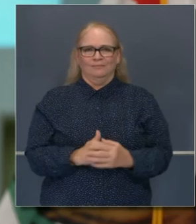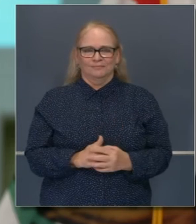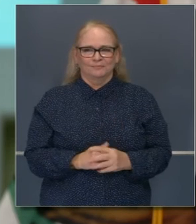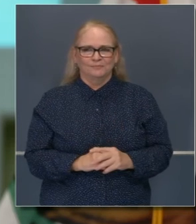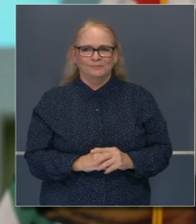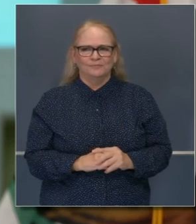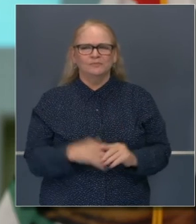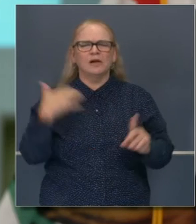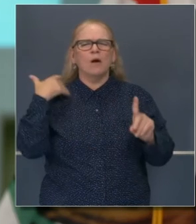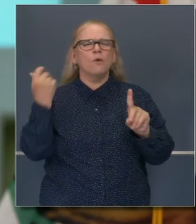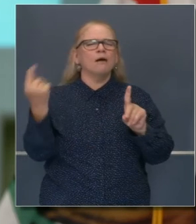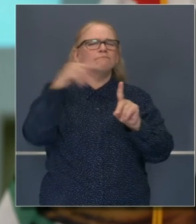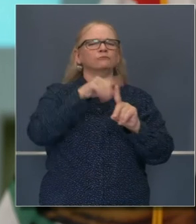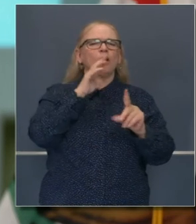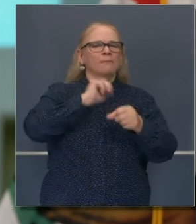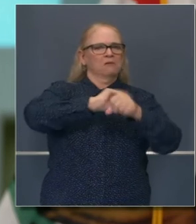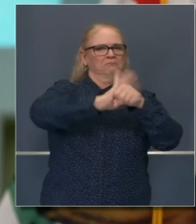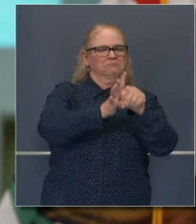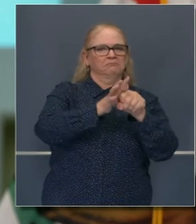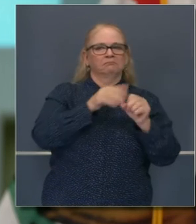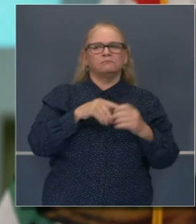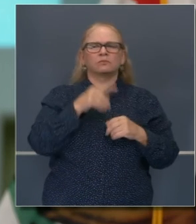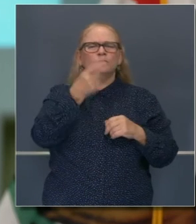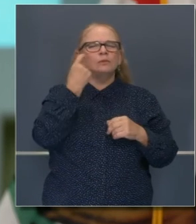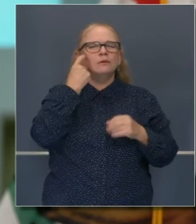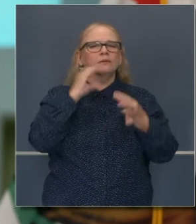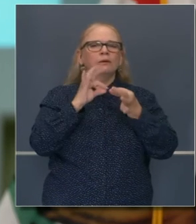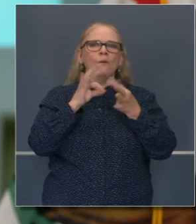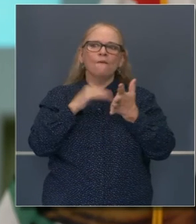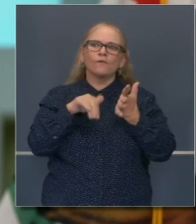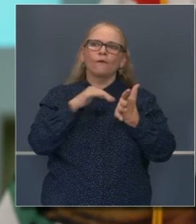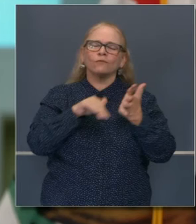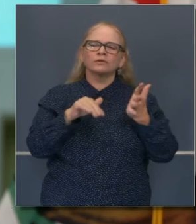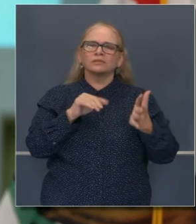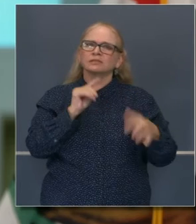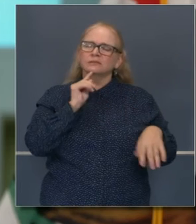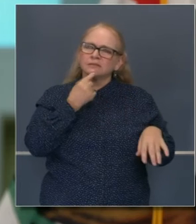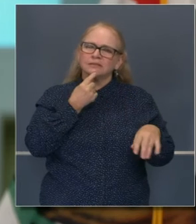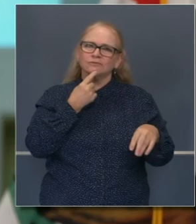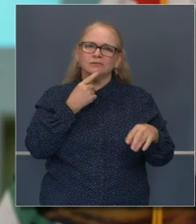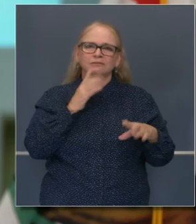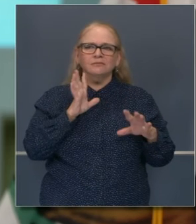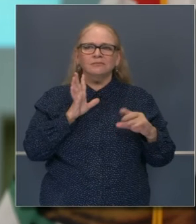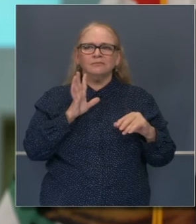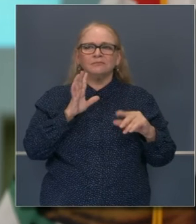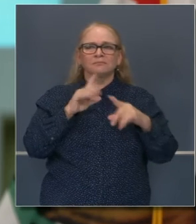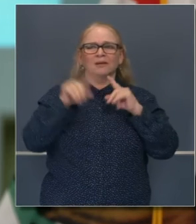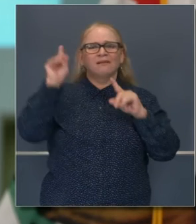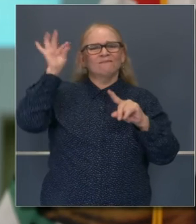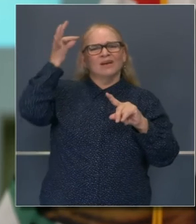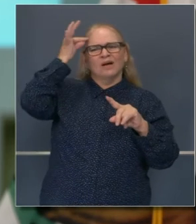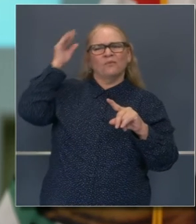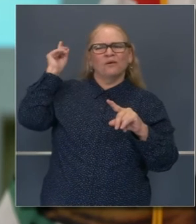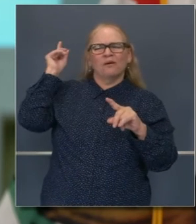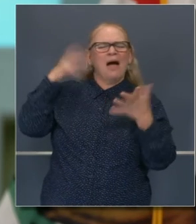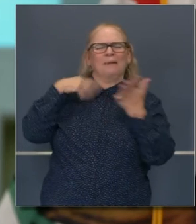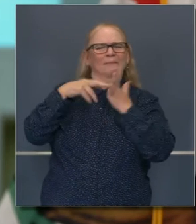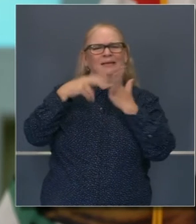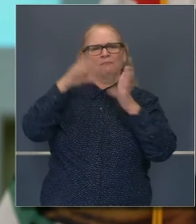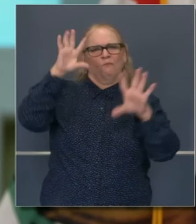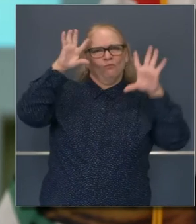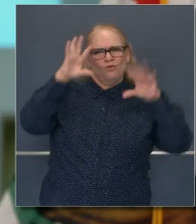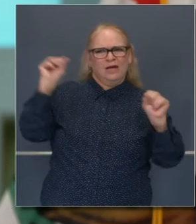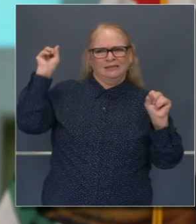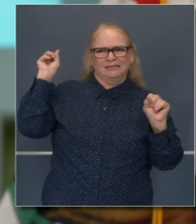corona. Desde el principio usted ha hablado de la seriedad de la COVID. El presidente esta tarde ha